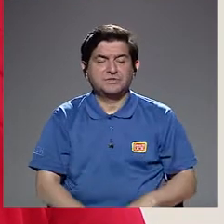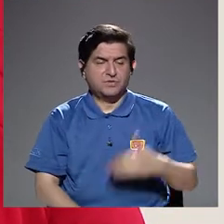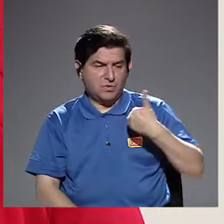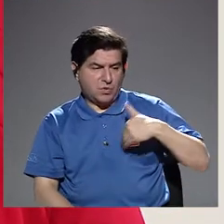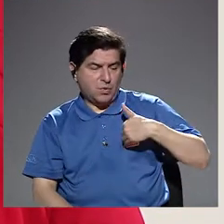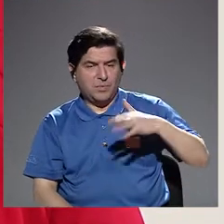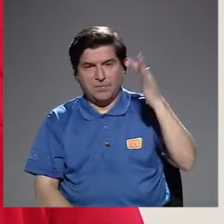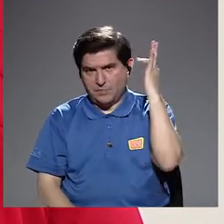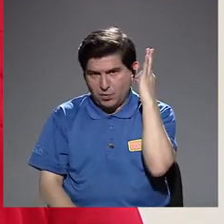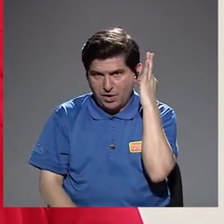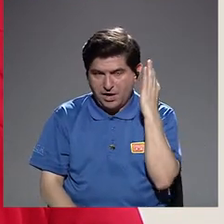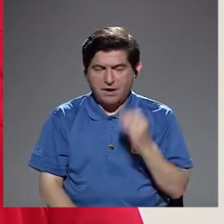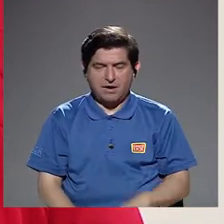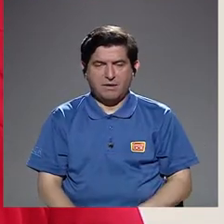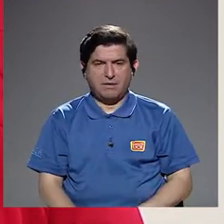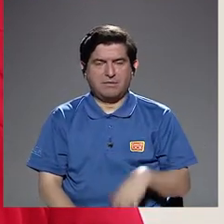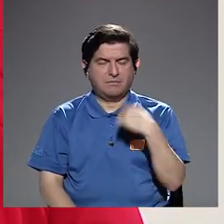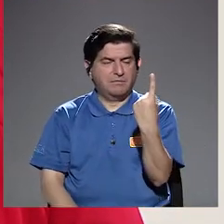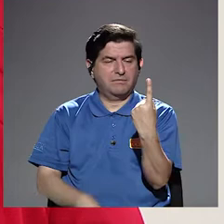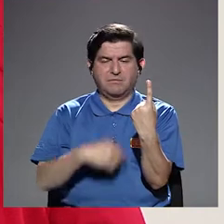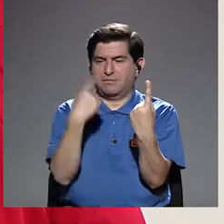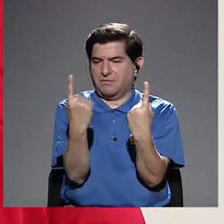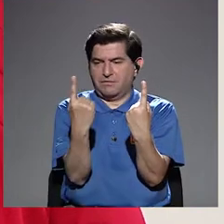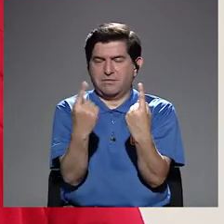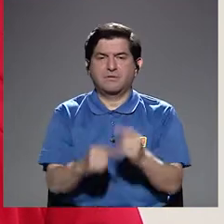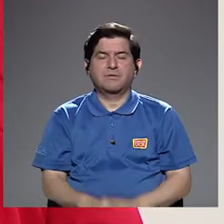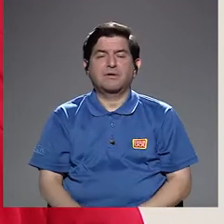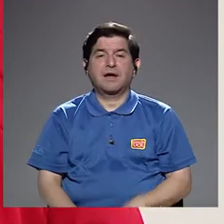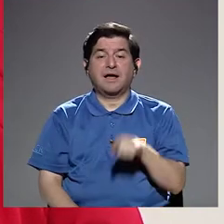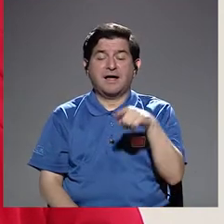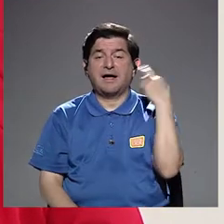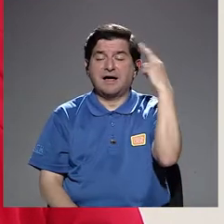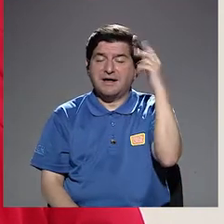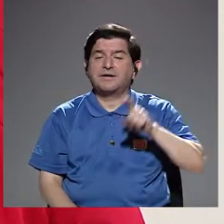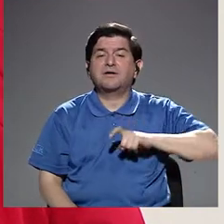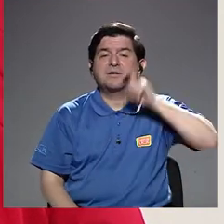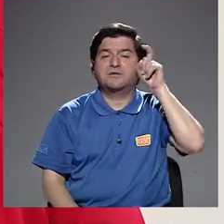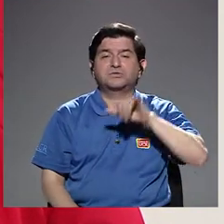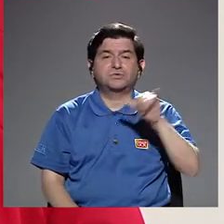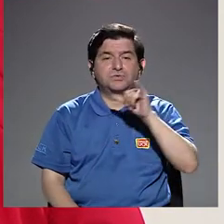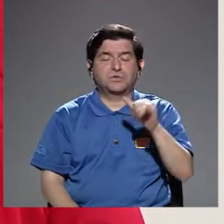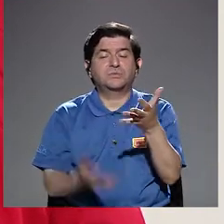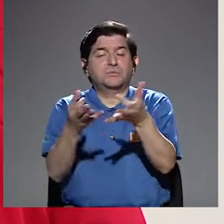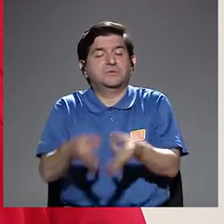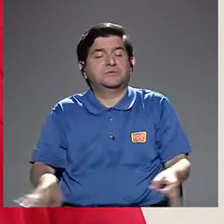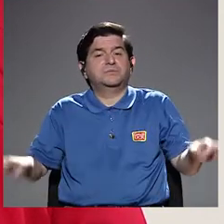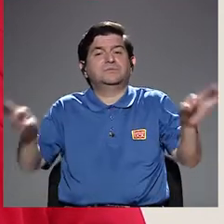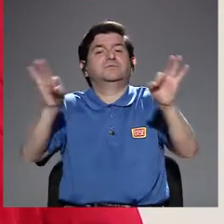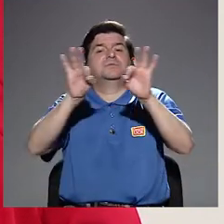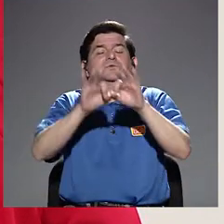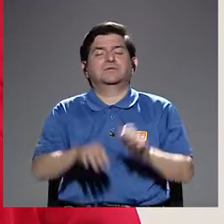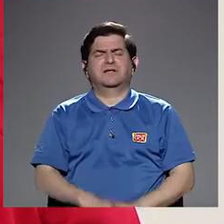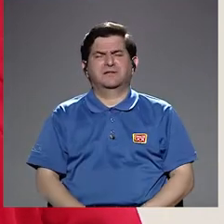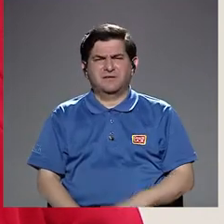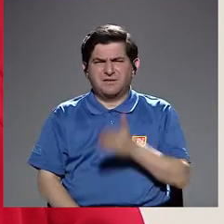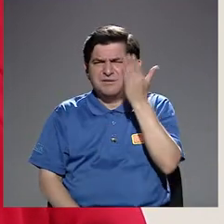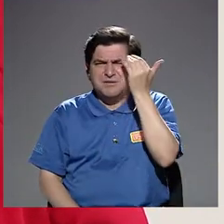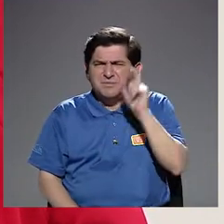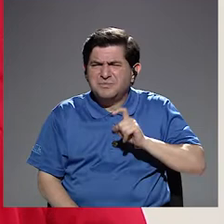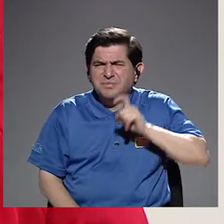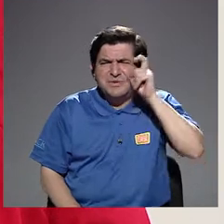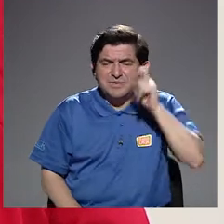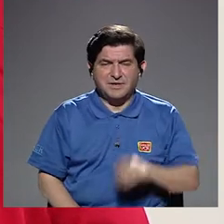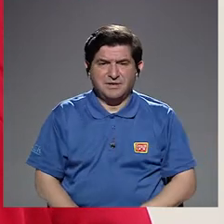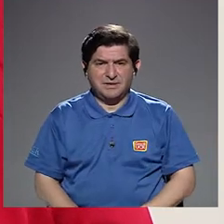hombres y mujeres, ¿verdad? Sería por género, que también es algo importante, porque por género, ¿verdad?